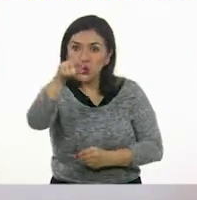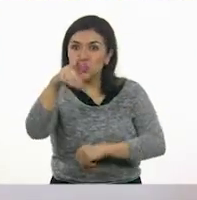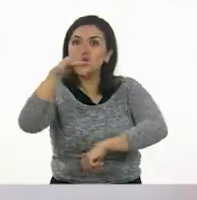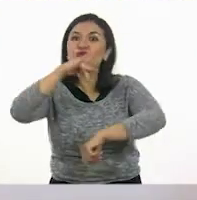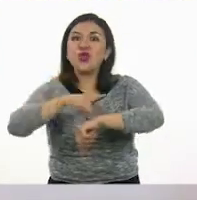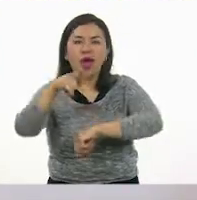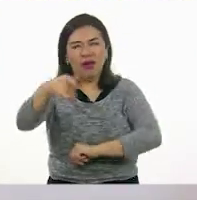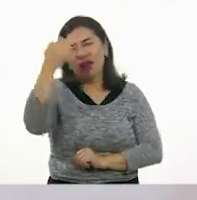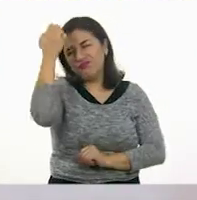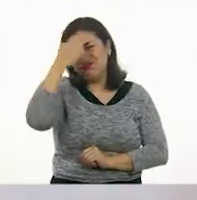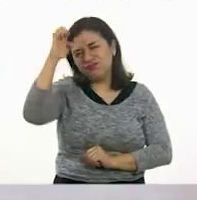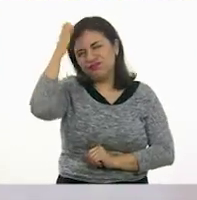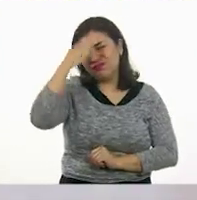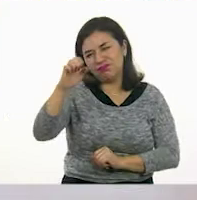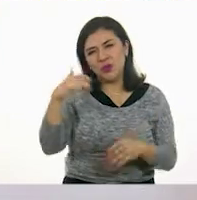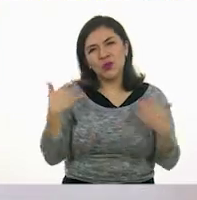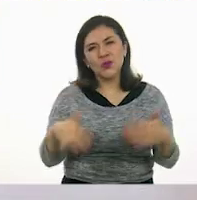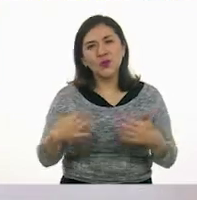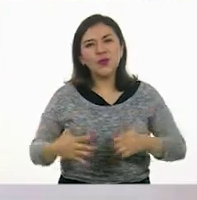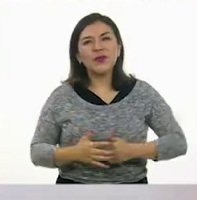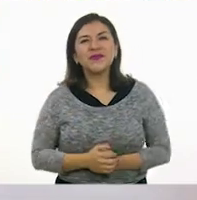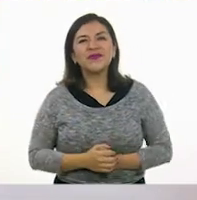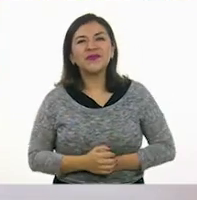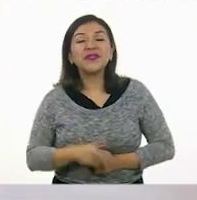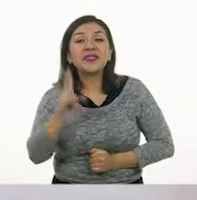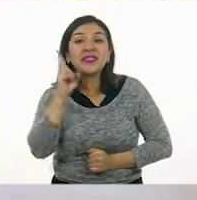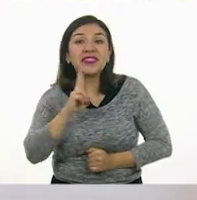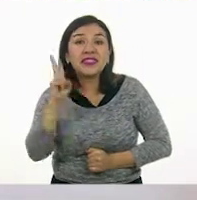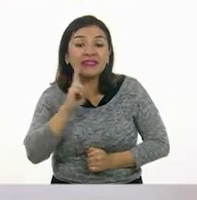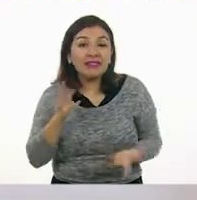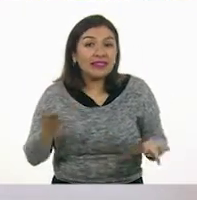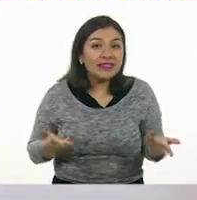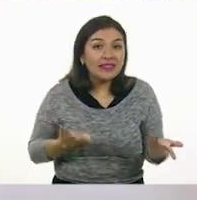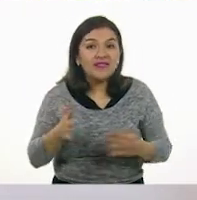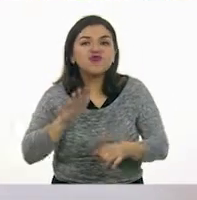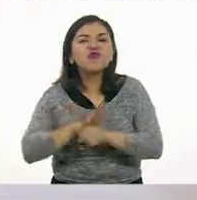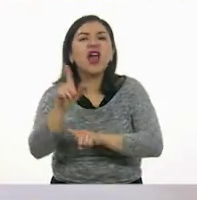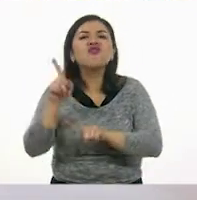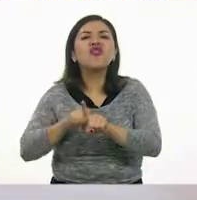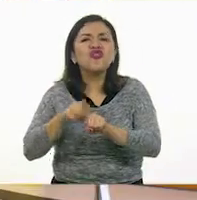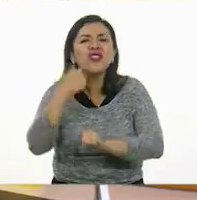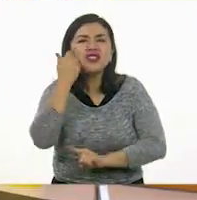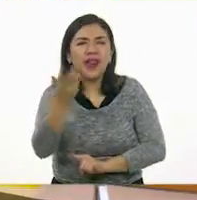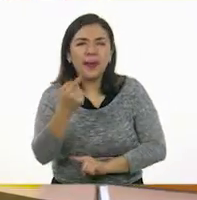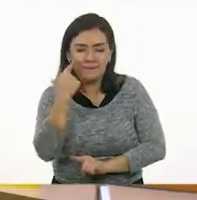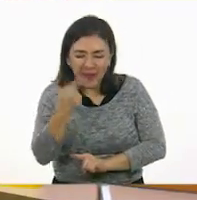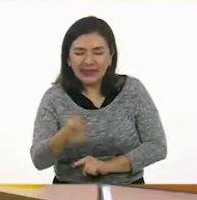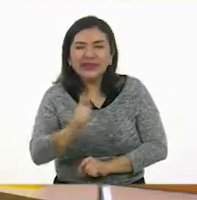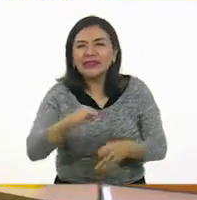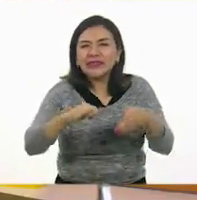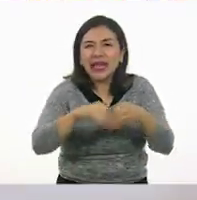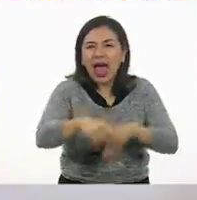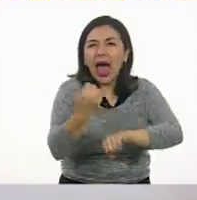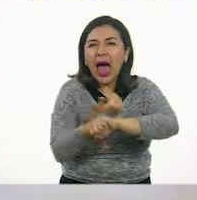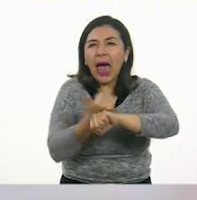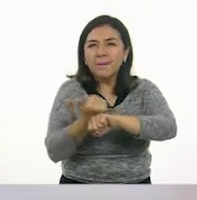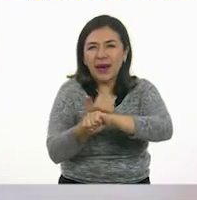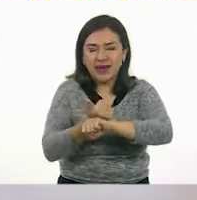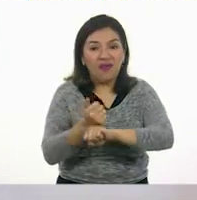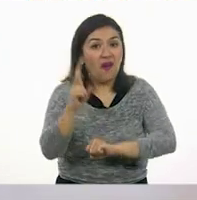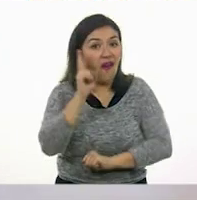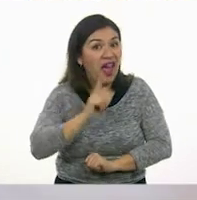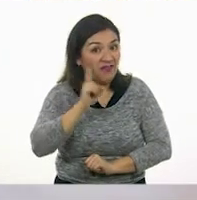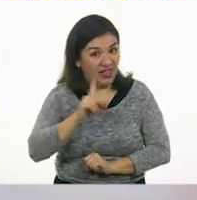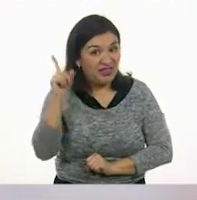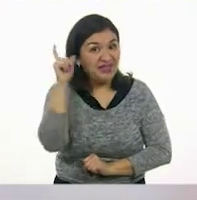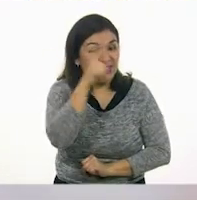tú eres la experta. Híjole. Ay, ay, ay, espero. A ver, ¿cuál, color te gusta? Ay, este que está aquí cerquita, el amarillo. El amarillo. Aunque está un